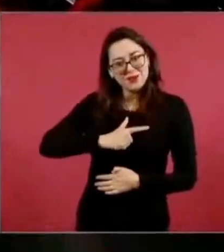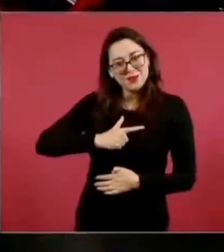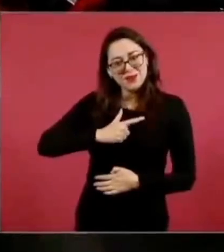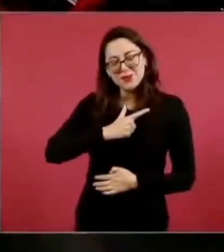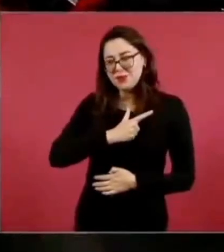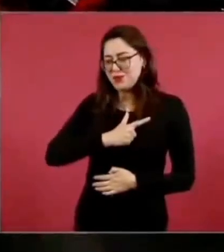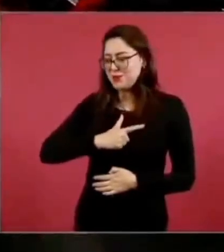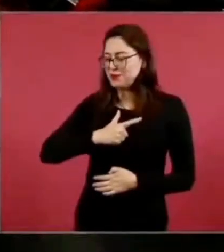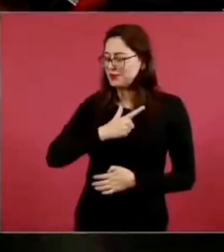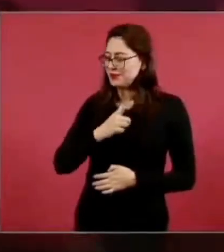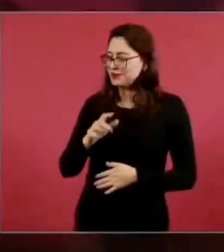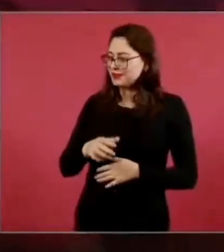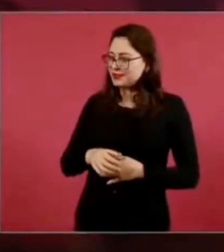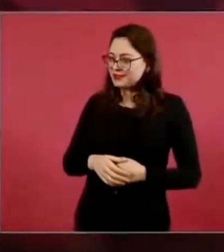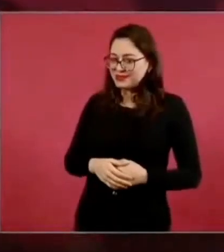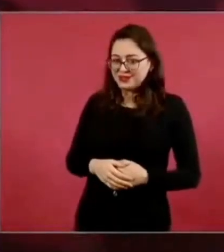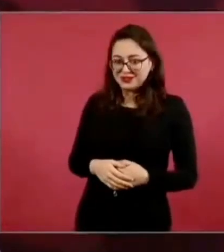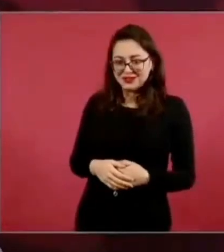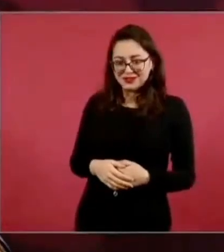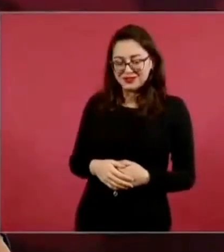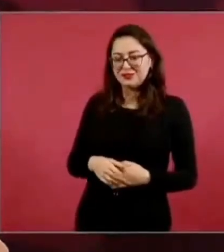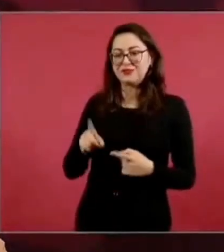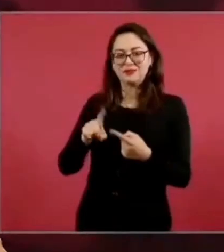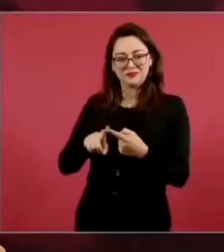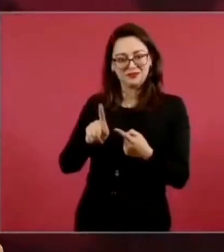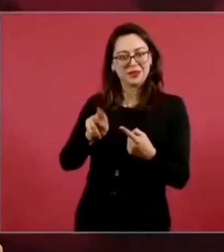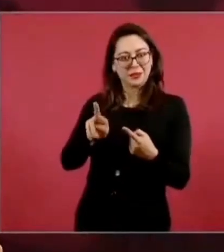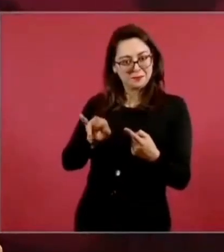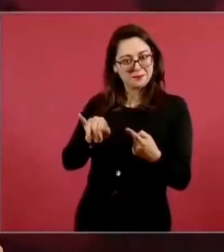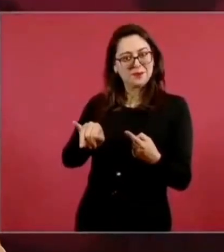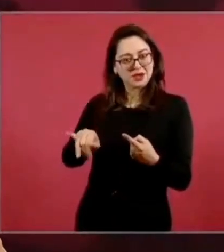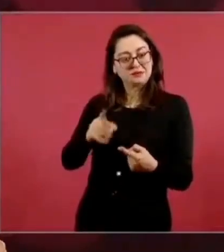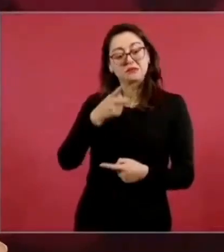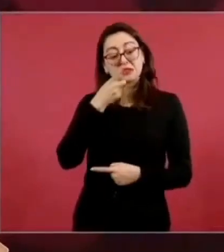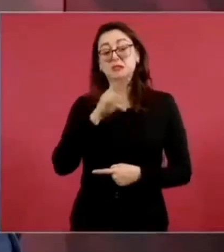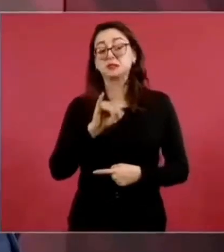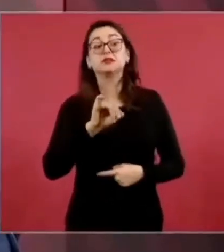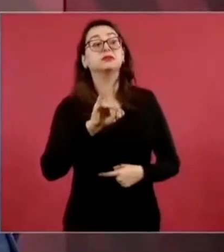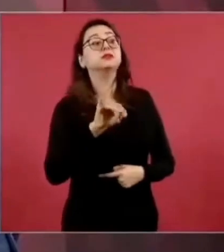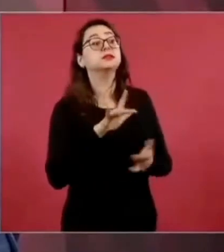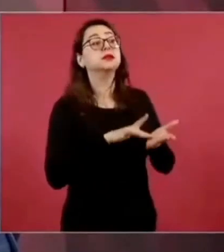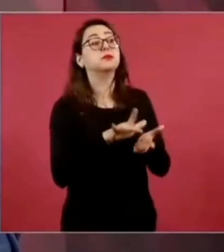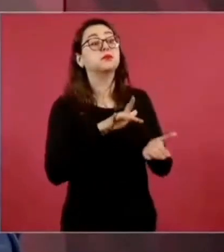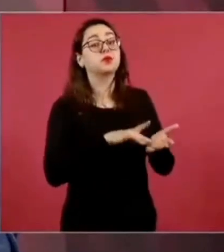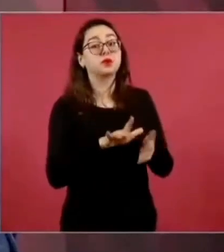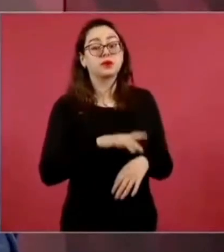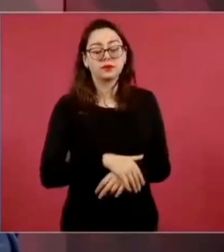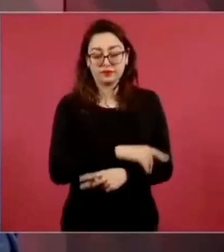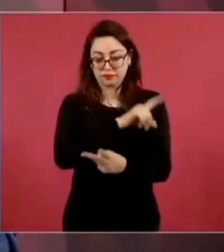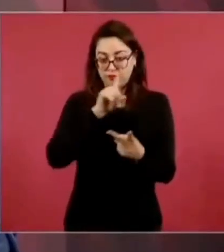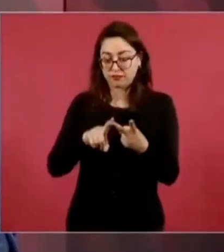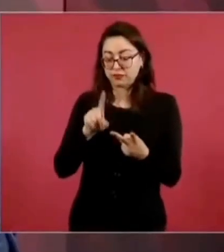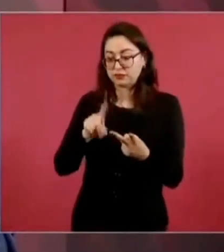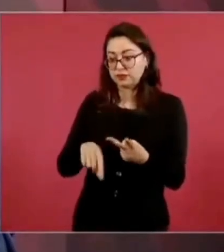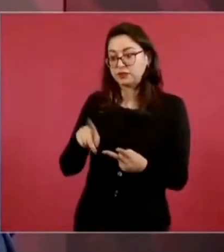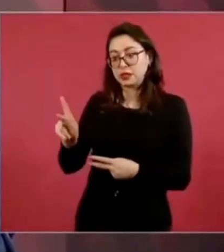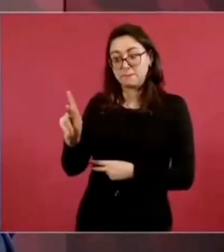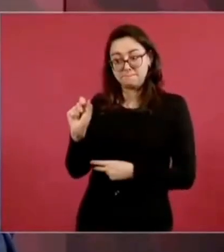la reforma y luego me entero que también la candidata del bloque conservador